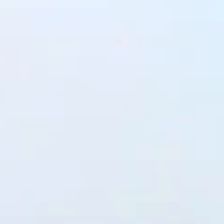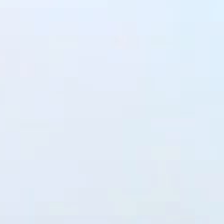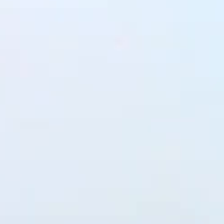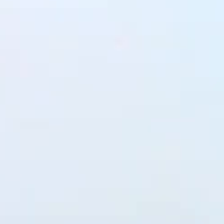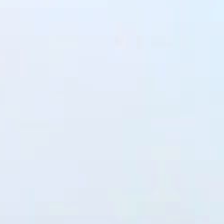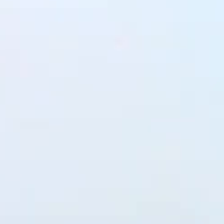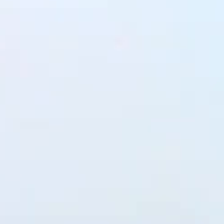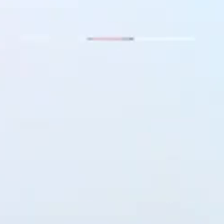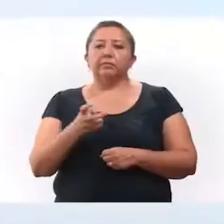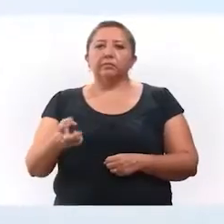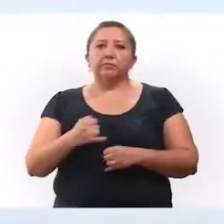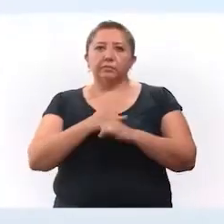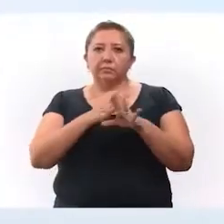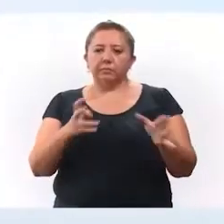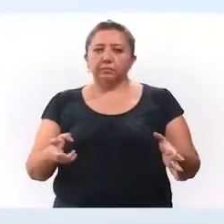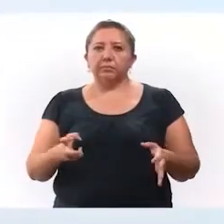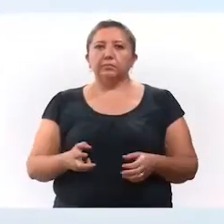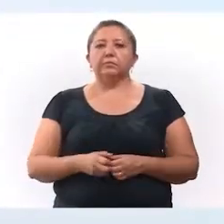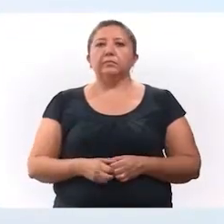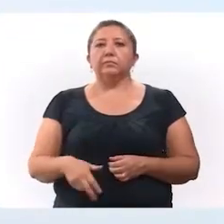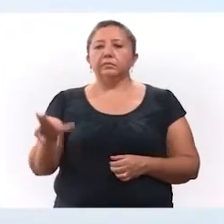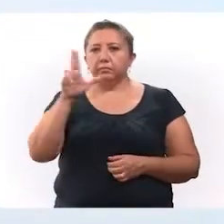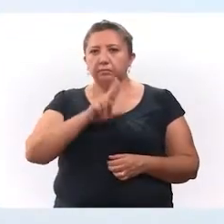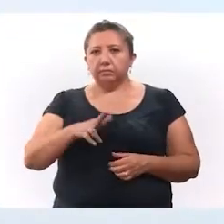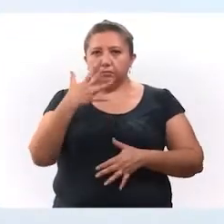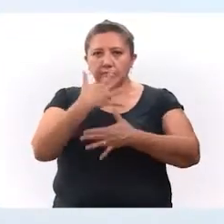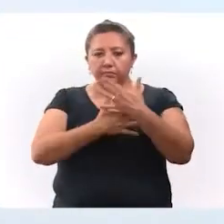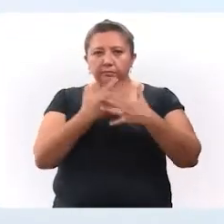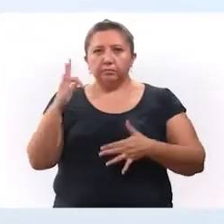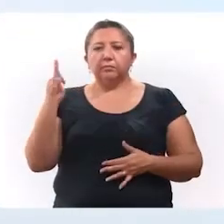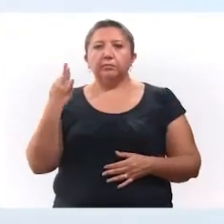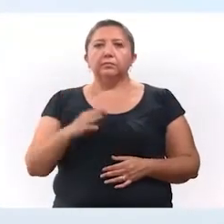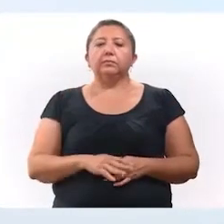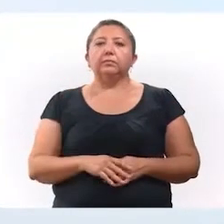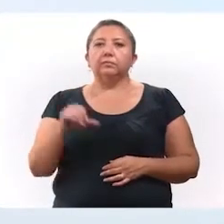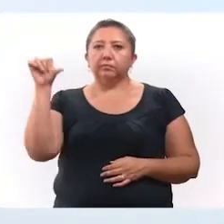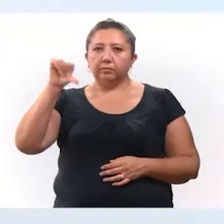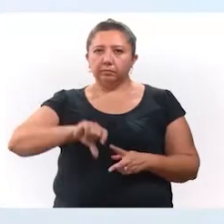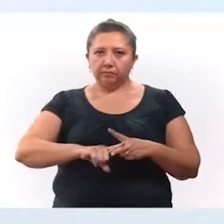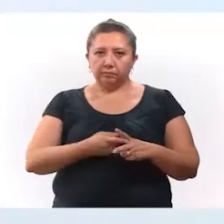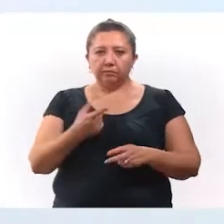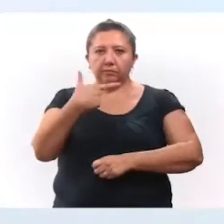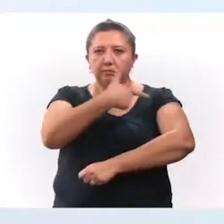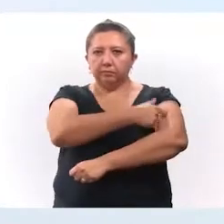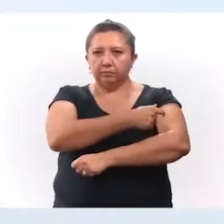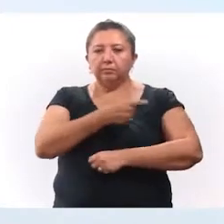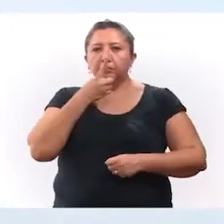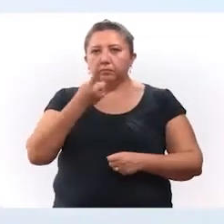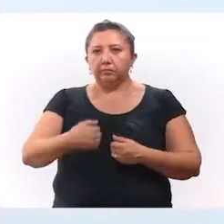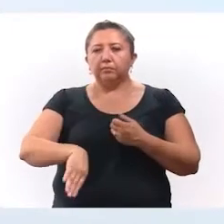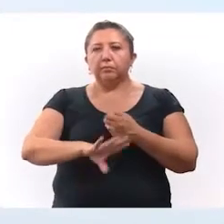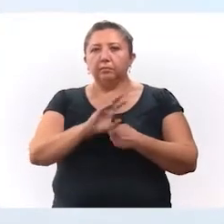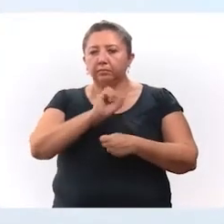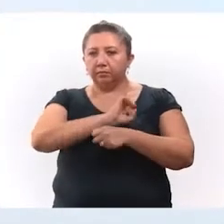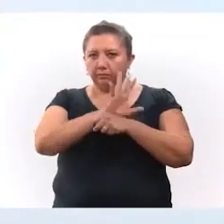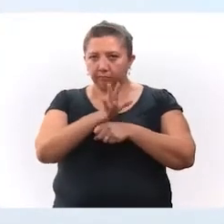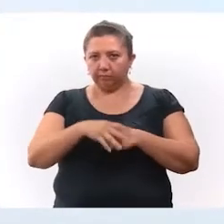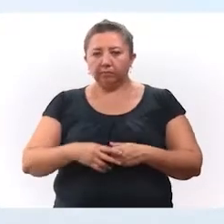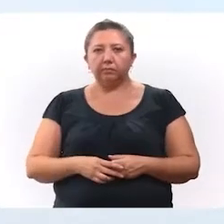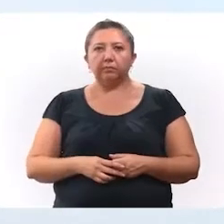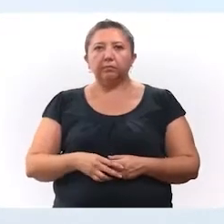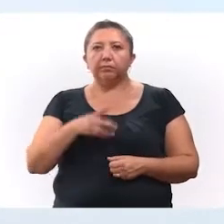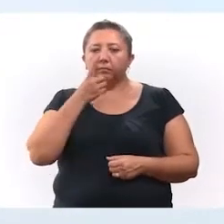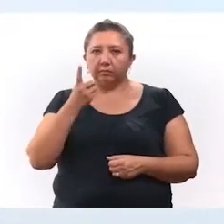Gracias, licenciada. Este es el parte médico de este martes 15 de febrero. Hoy inició la vacunación de refuerzo contra el coronavirus